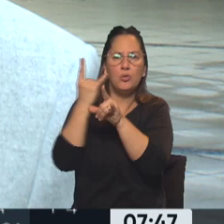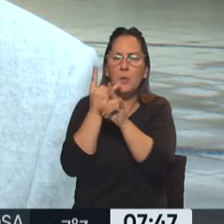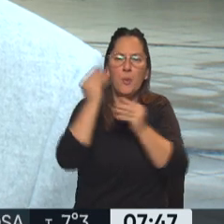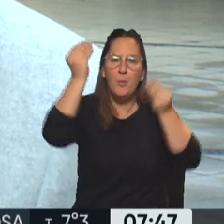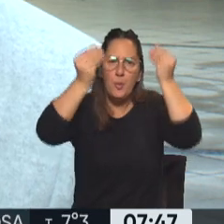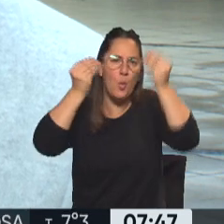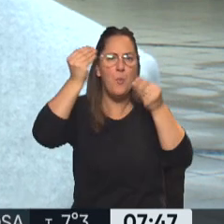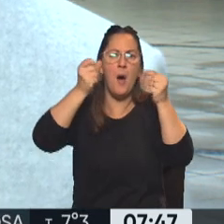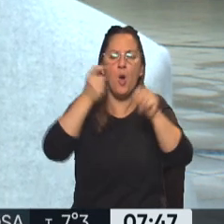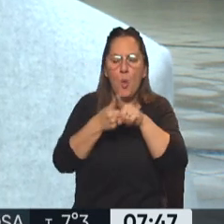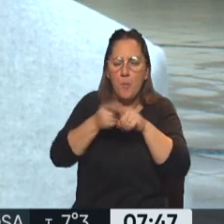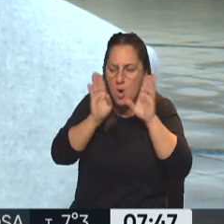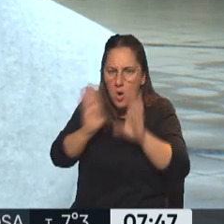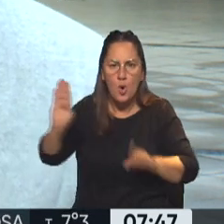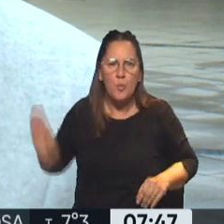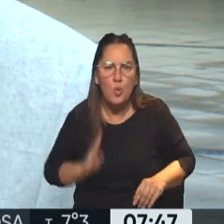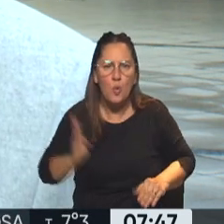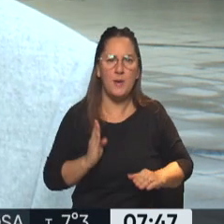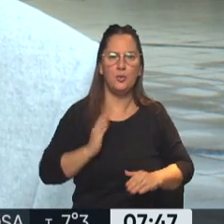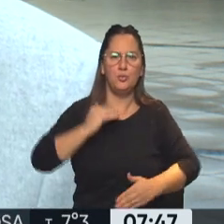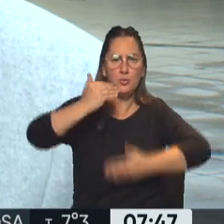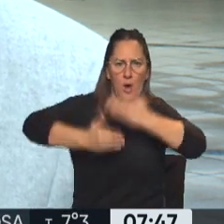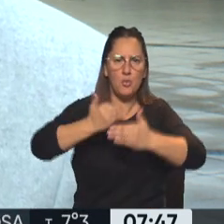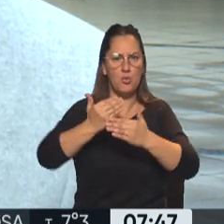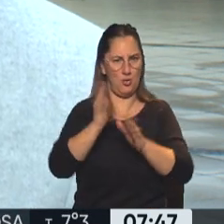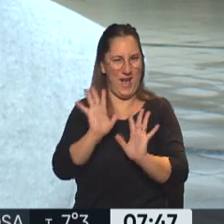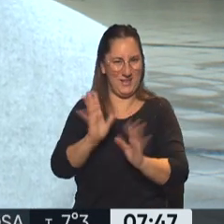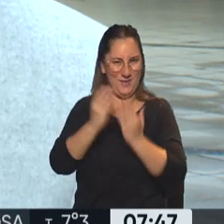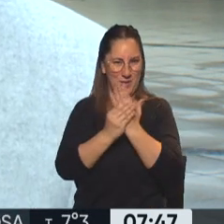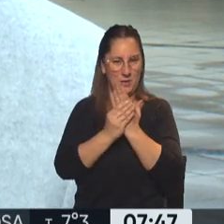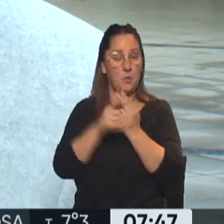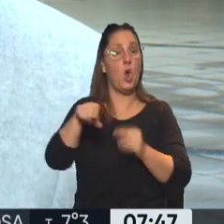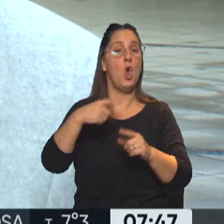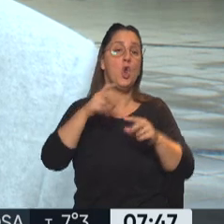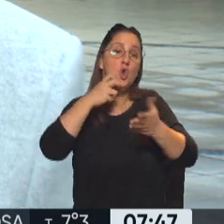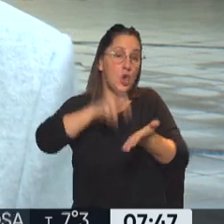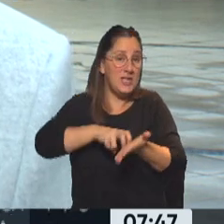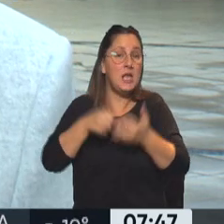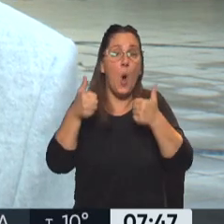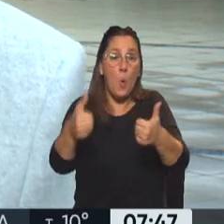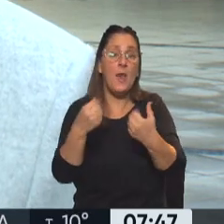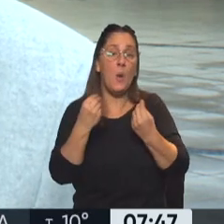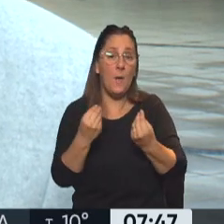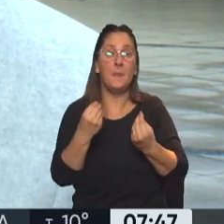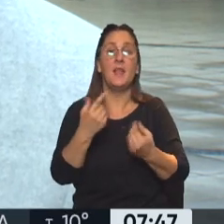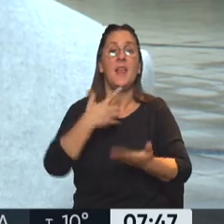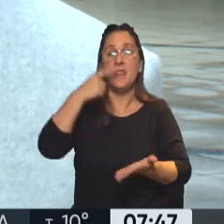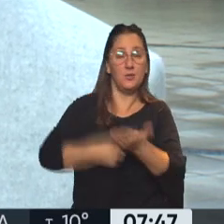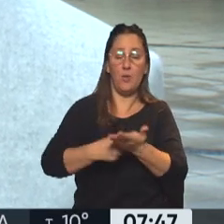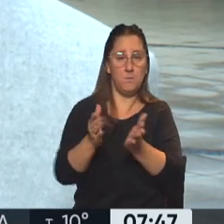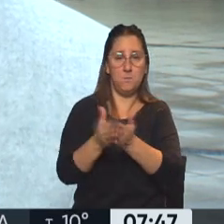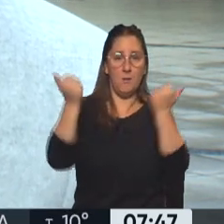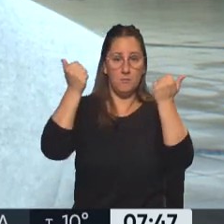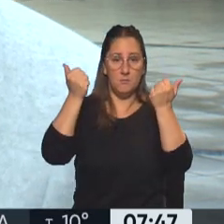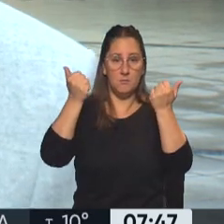por la producción y el desarrollo, pero creo que en este caso la buena noticia es que la decisión se tomó rápido,